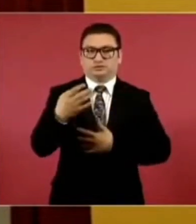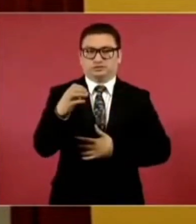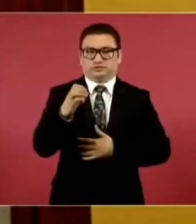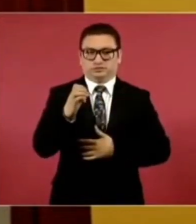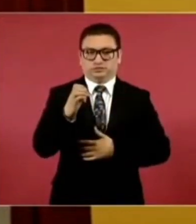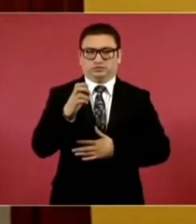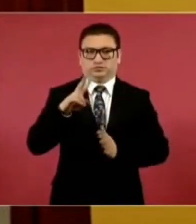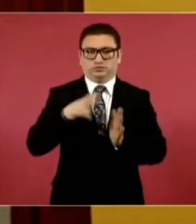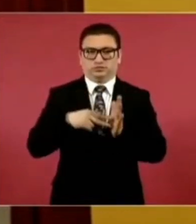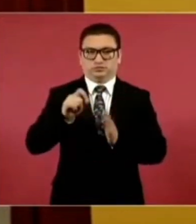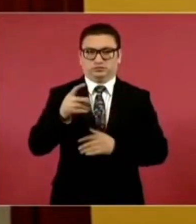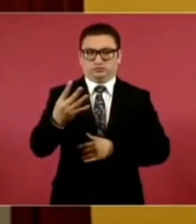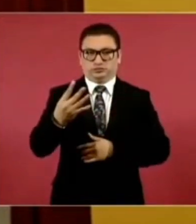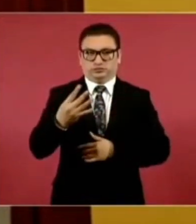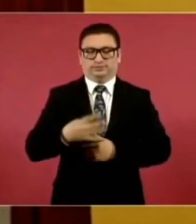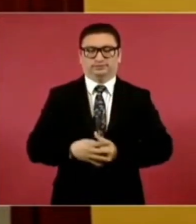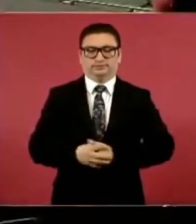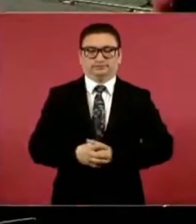del 2024.